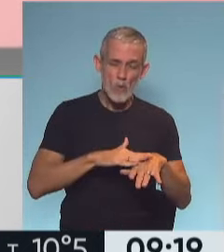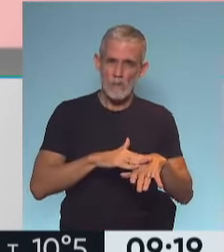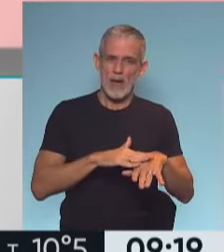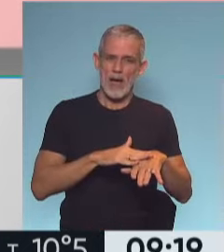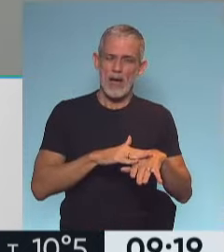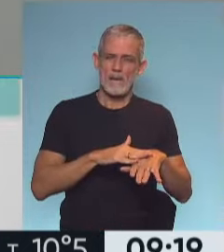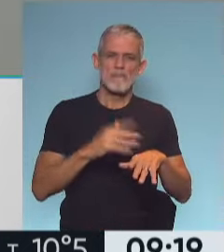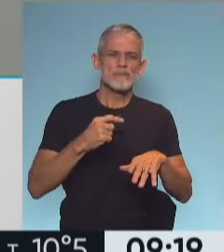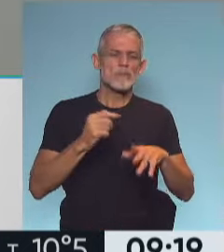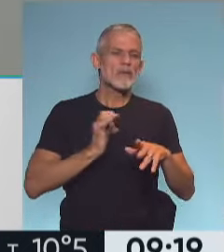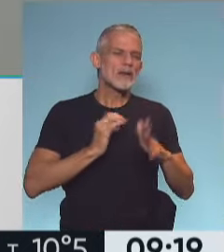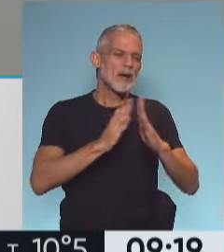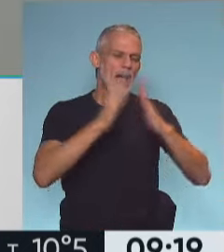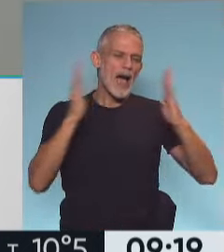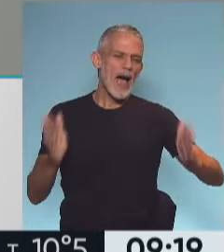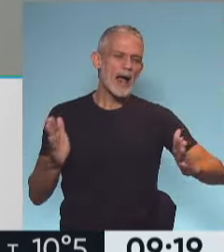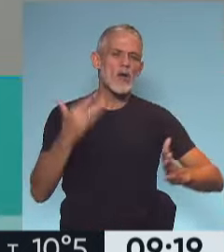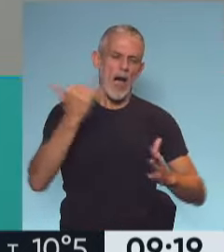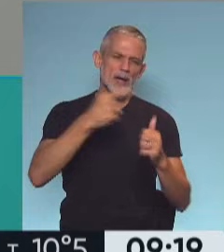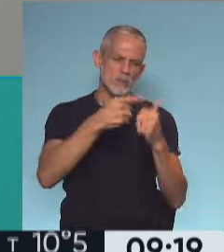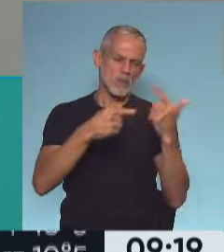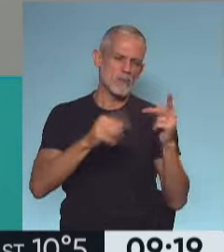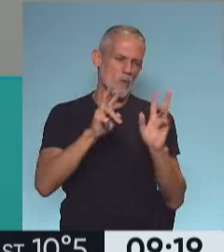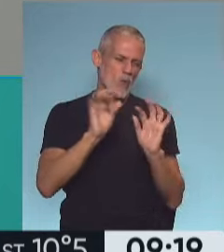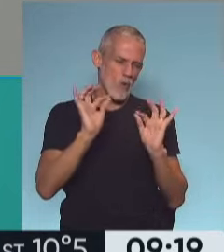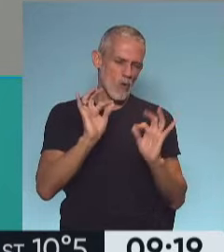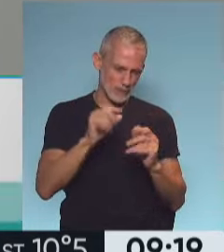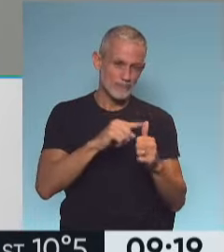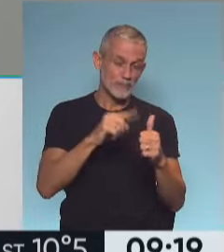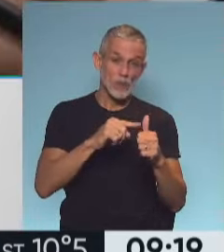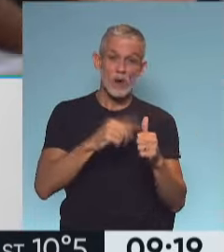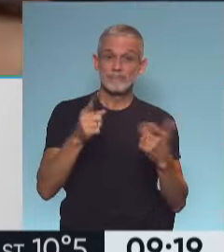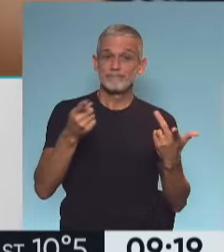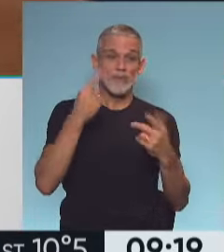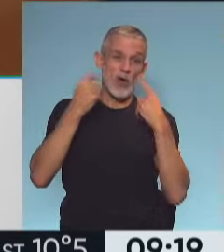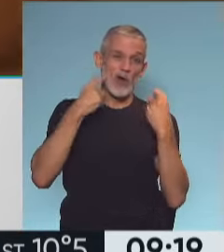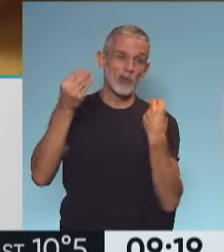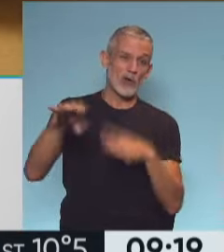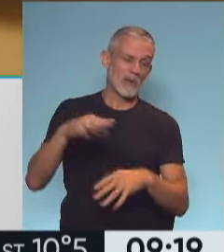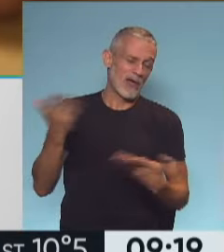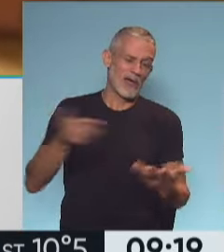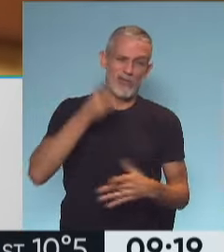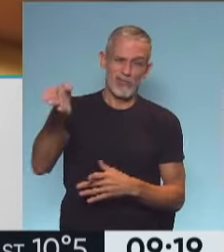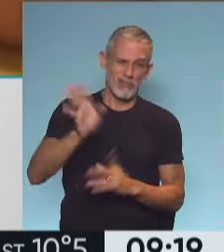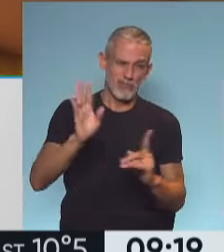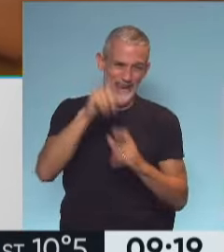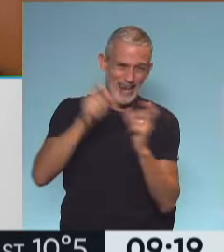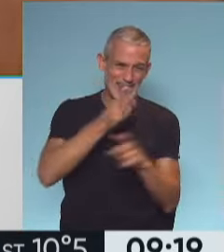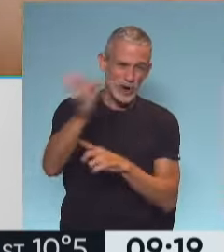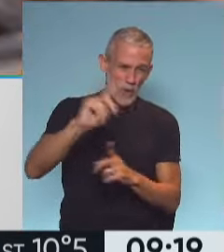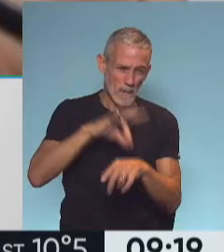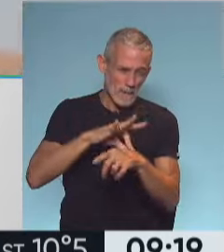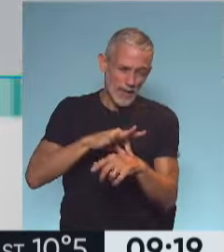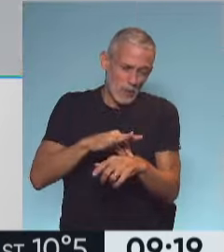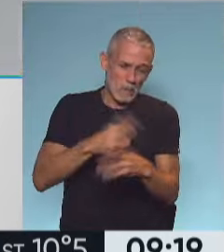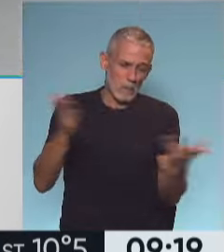pandemia, te puedo decir que hay varias cositas que han pasado. Una, que se han abandonado los controles. Lamentablemente, bueno, por